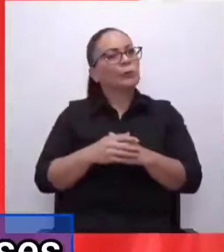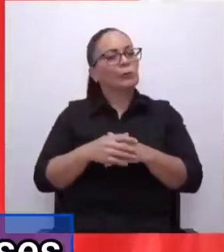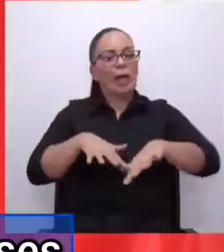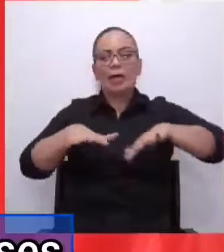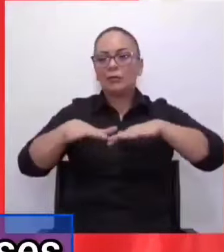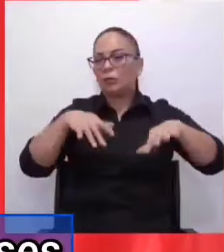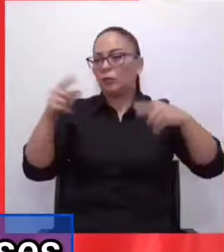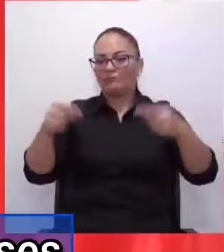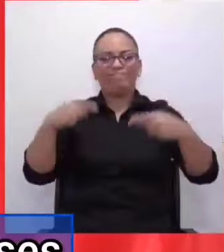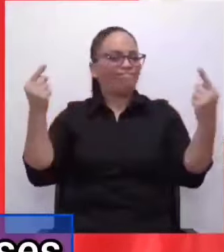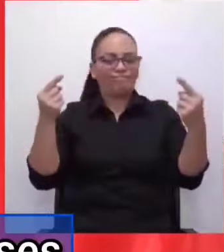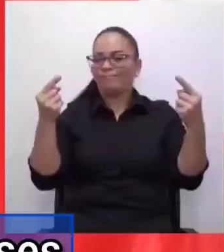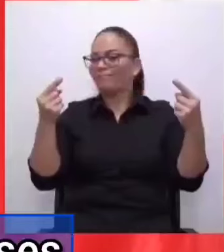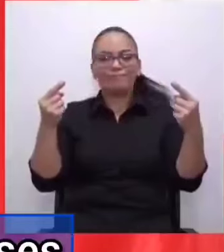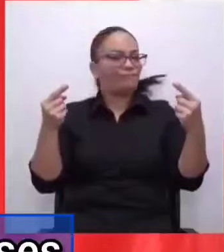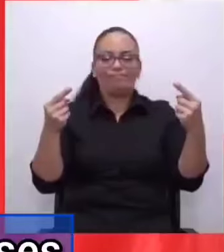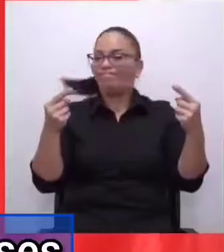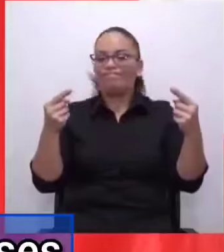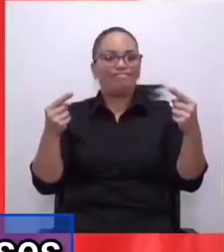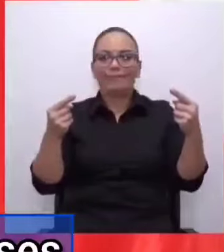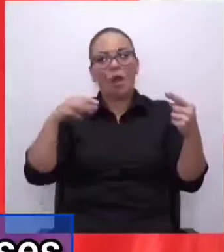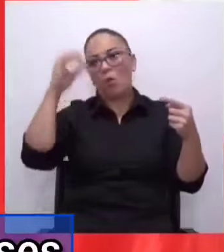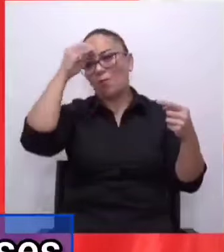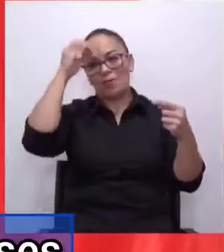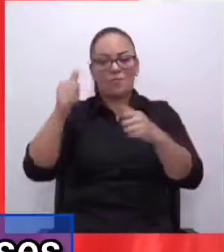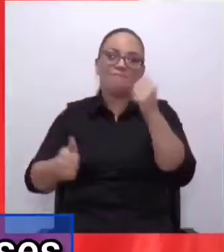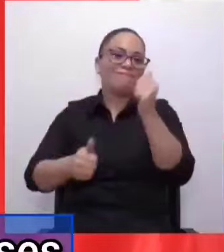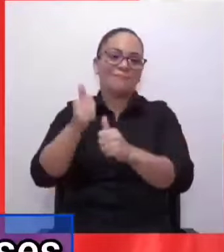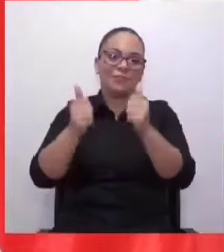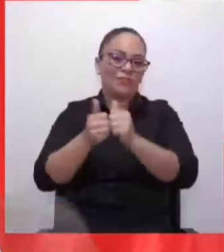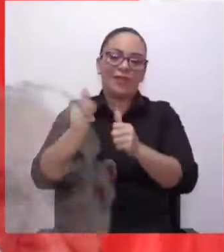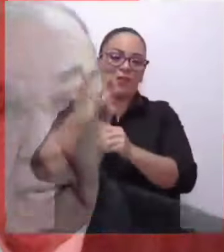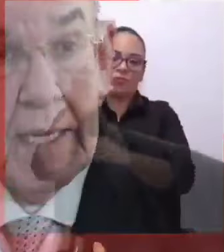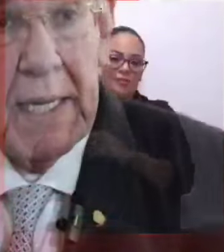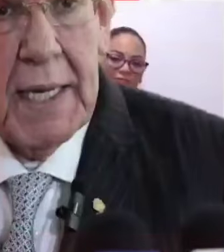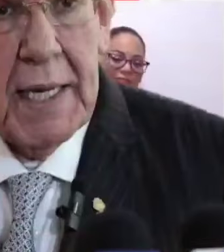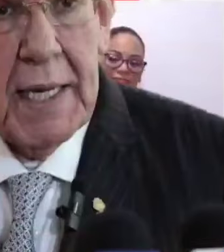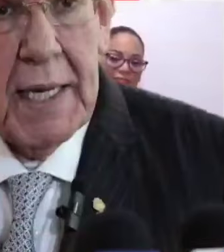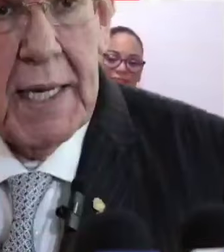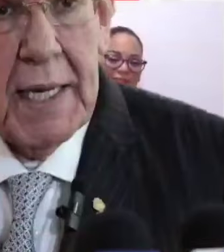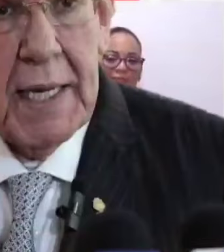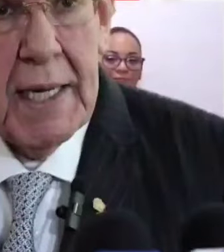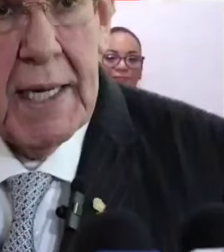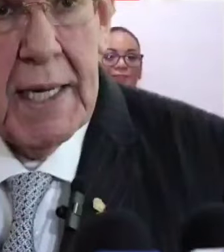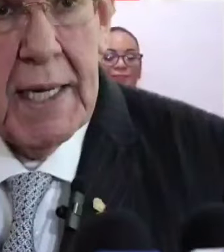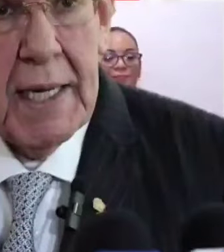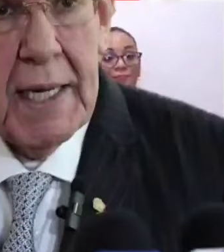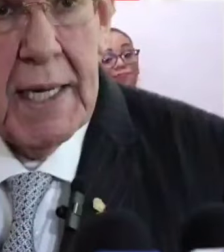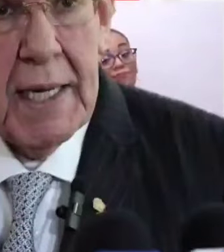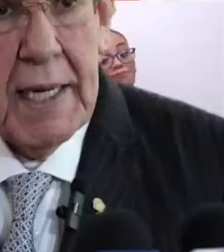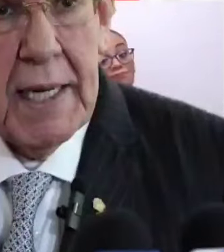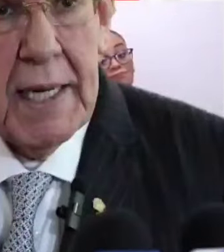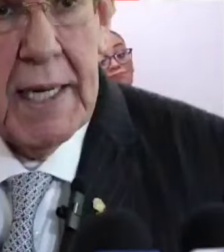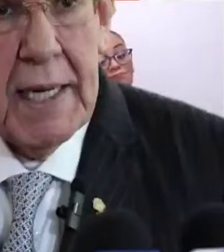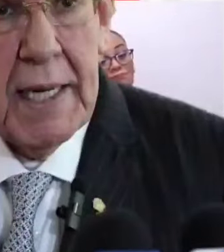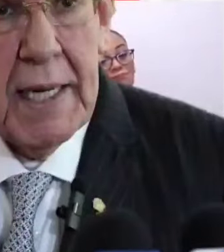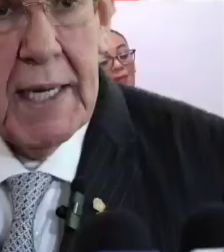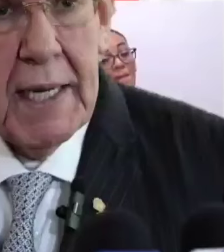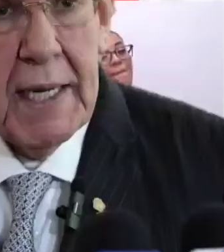inmensa mayoría de los costalicenses. Eso abre una pregunta, ¿por qué lo hace?